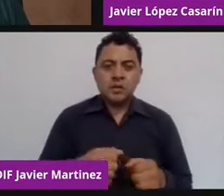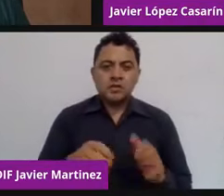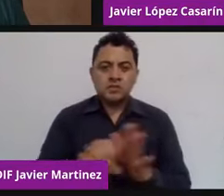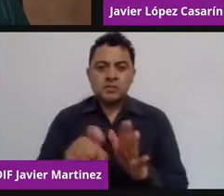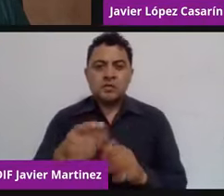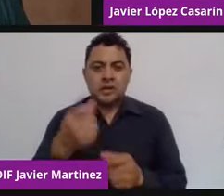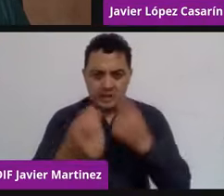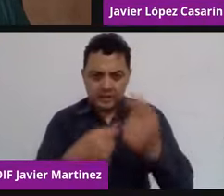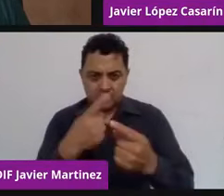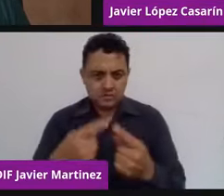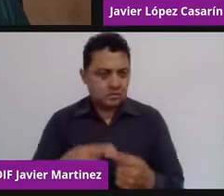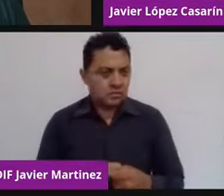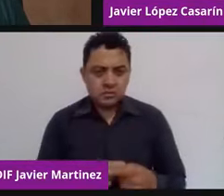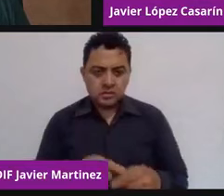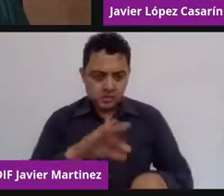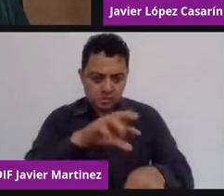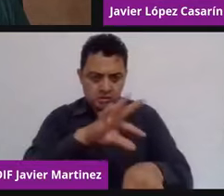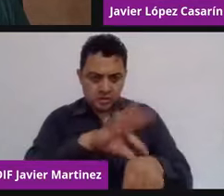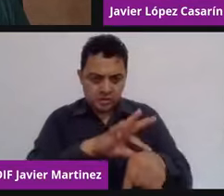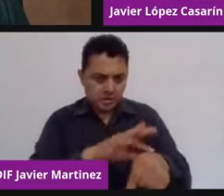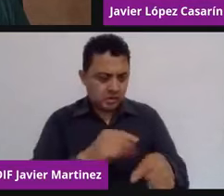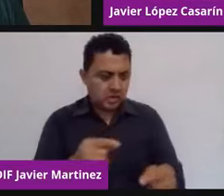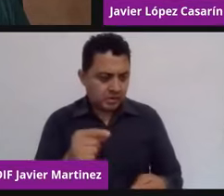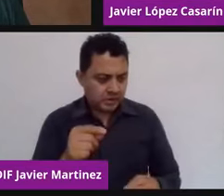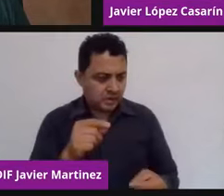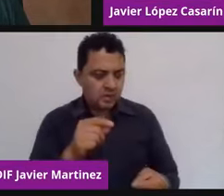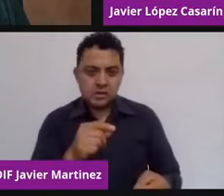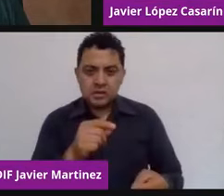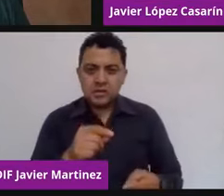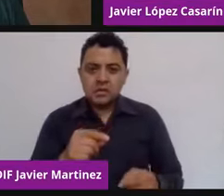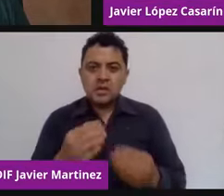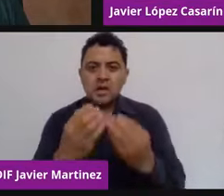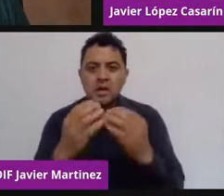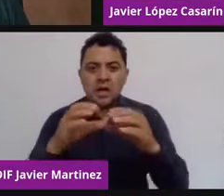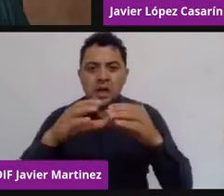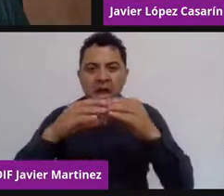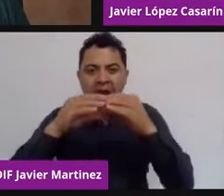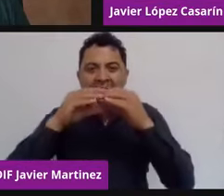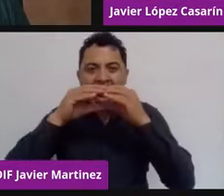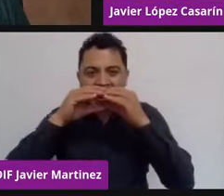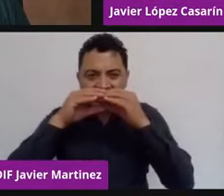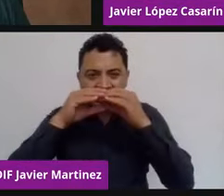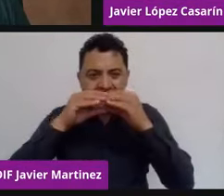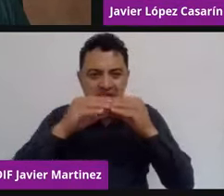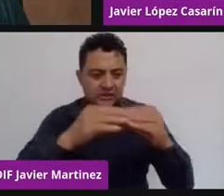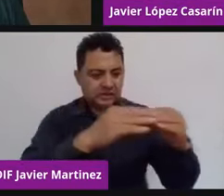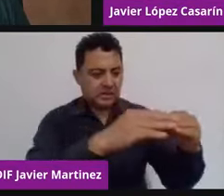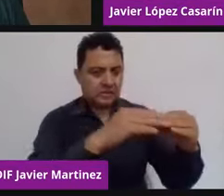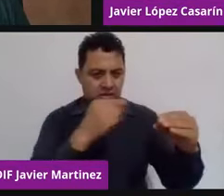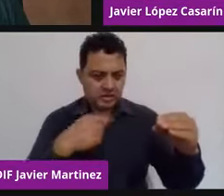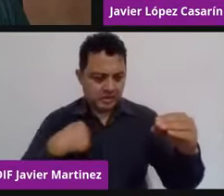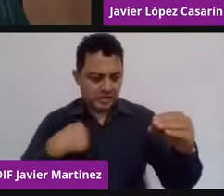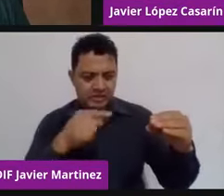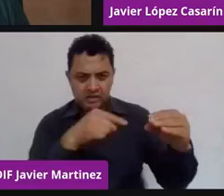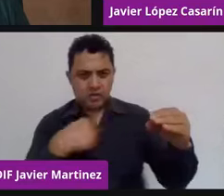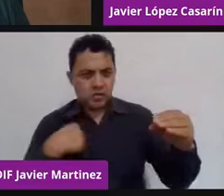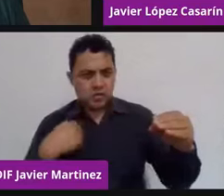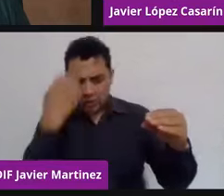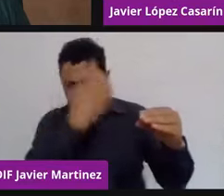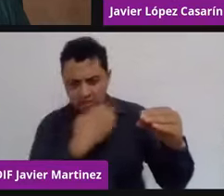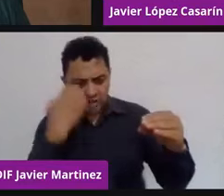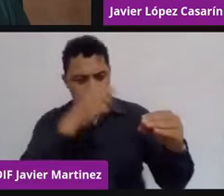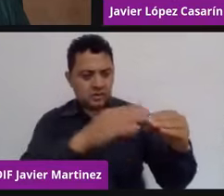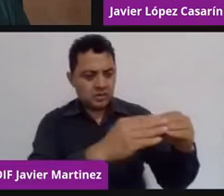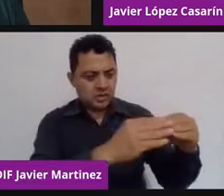digo, oye, espérame, si voy y compro estas hamburguesas, entiendo que esta hamburguesa se trasladó 2 mil kilómetros para